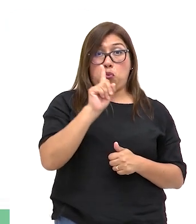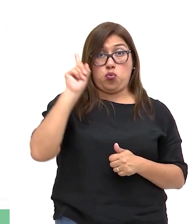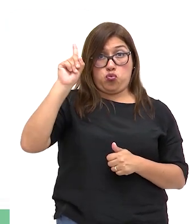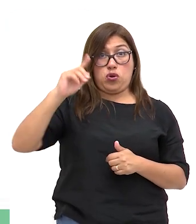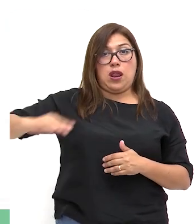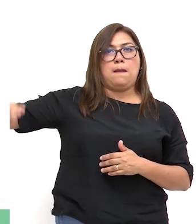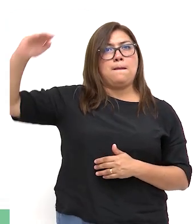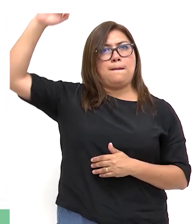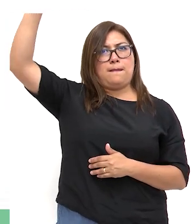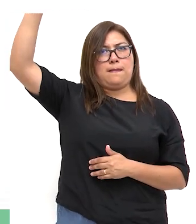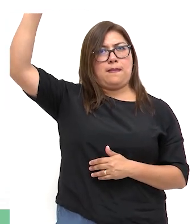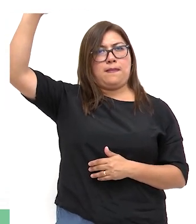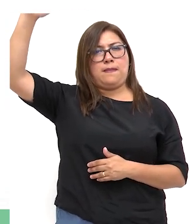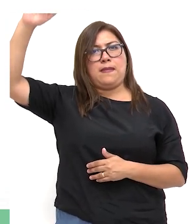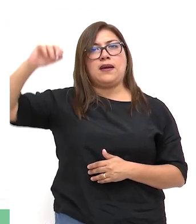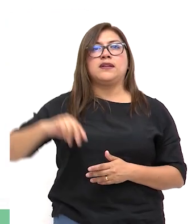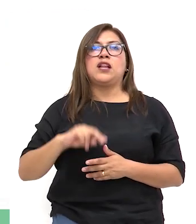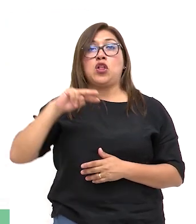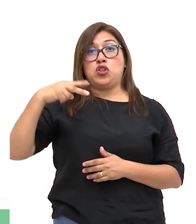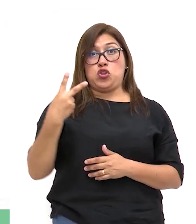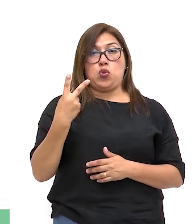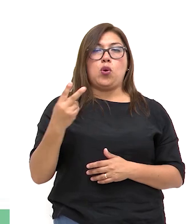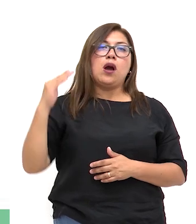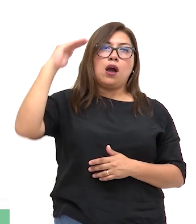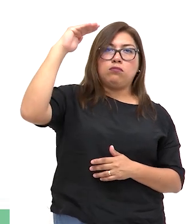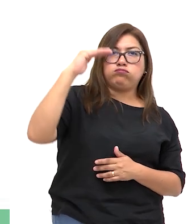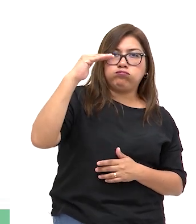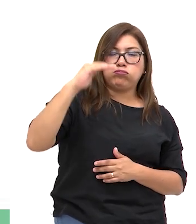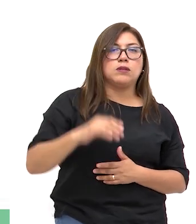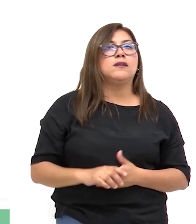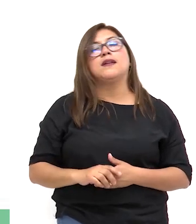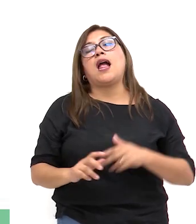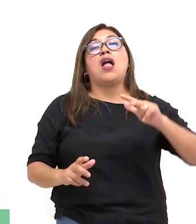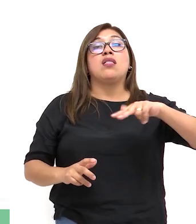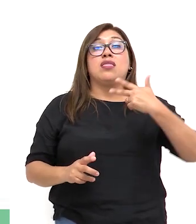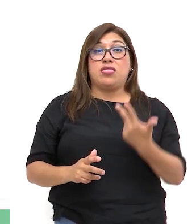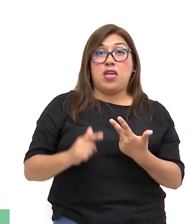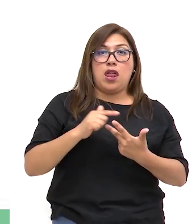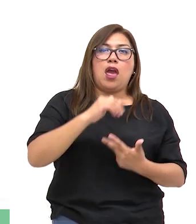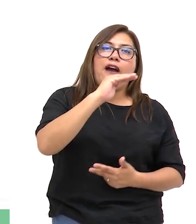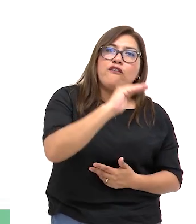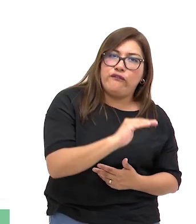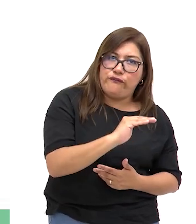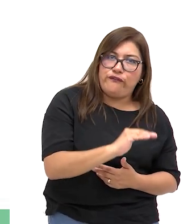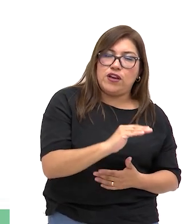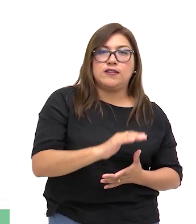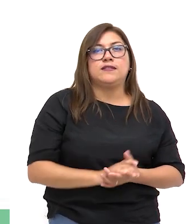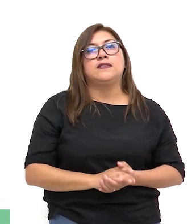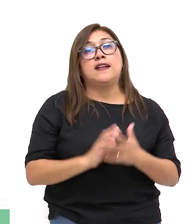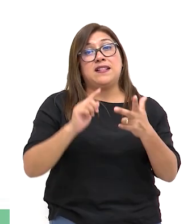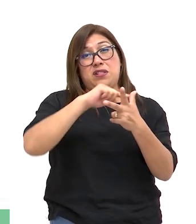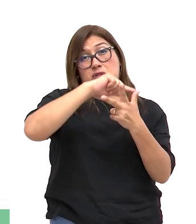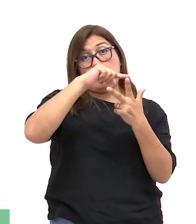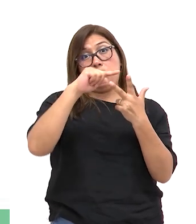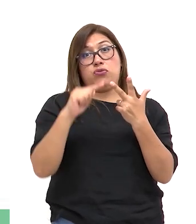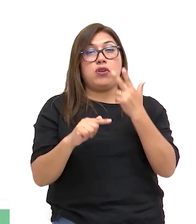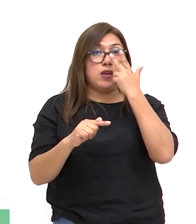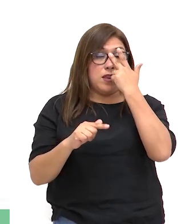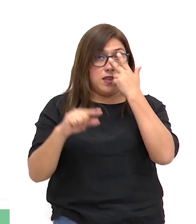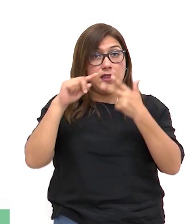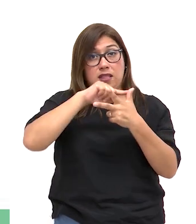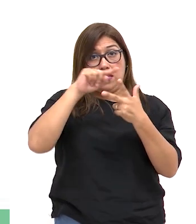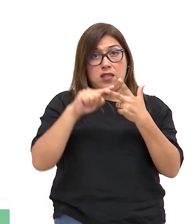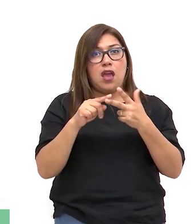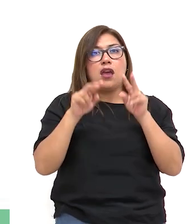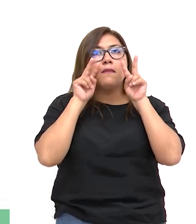es alta, la otra es de estatura mediana y la siguiente es de estatura baja. Las tres personas están